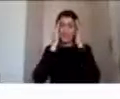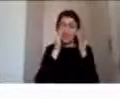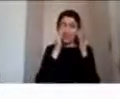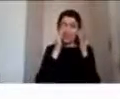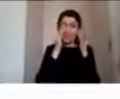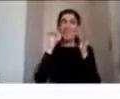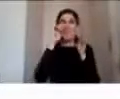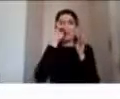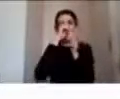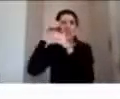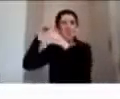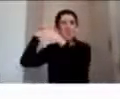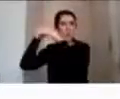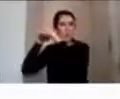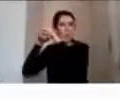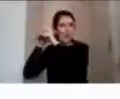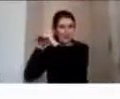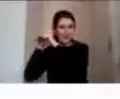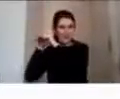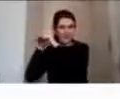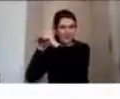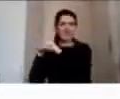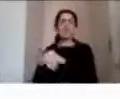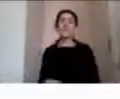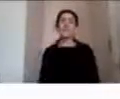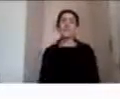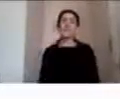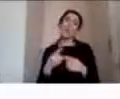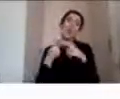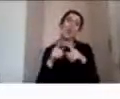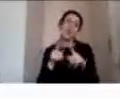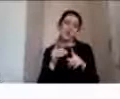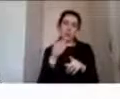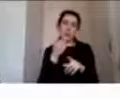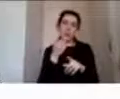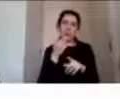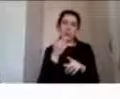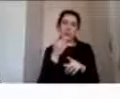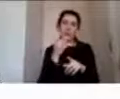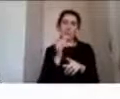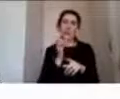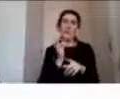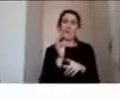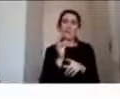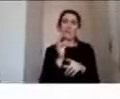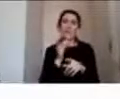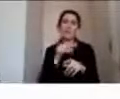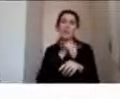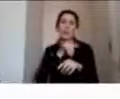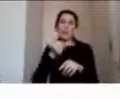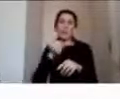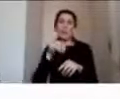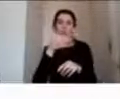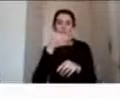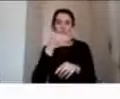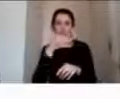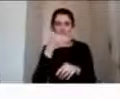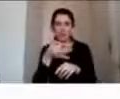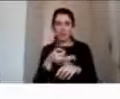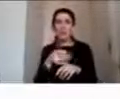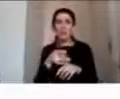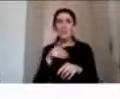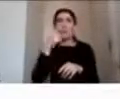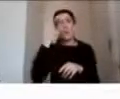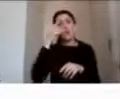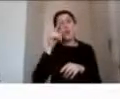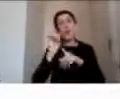se le presentaba bueno además otros factores que mencionaré más adelante pero muchas veces el problema está en